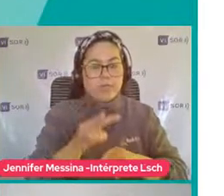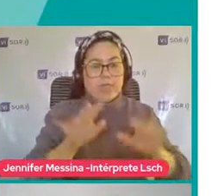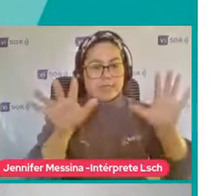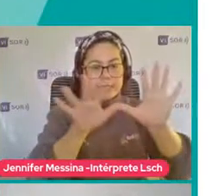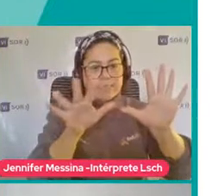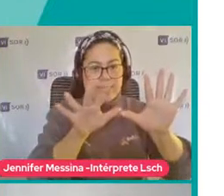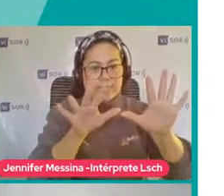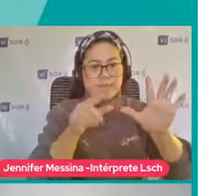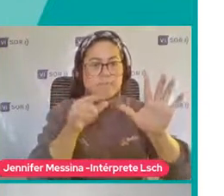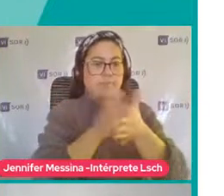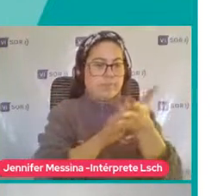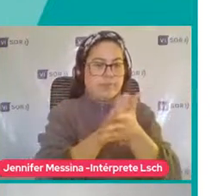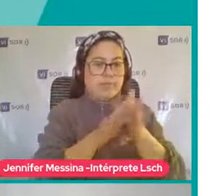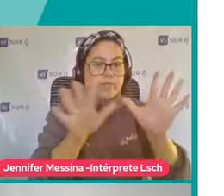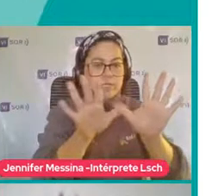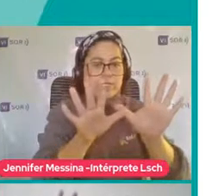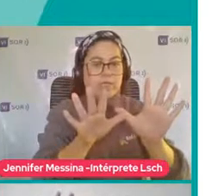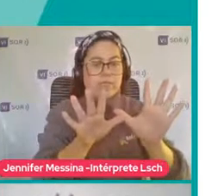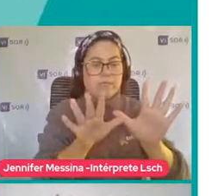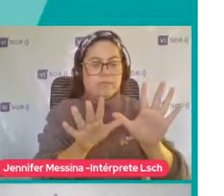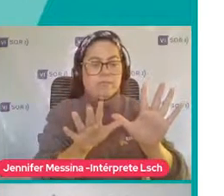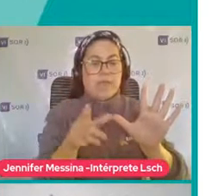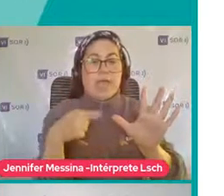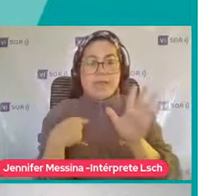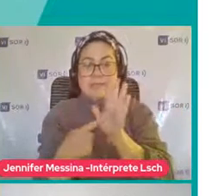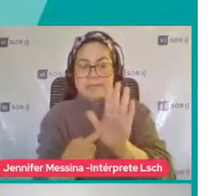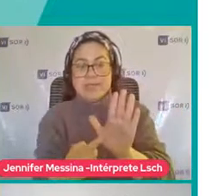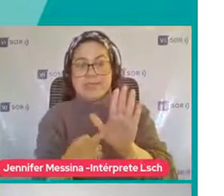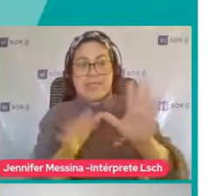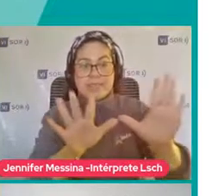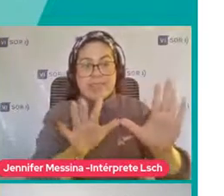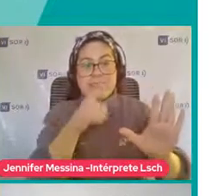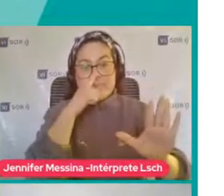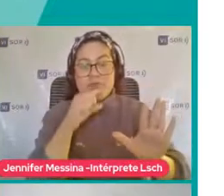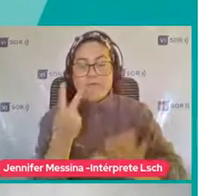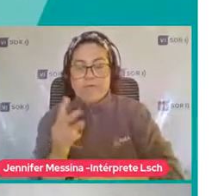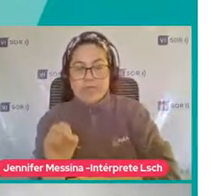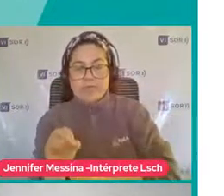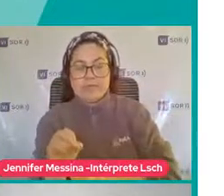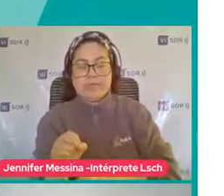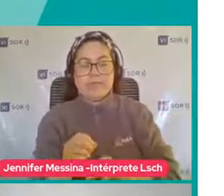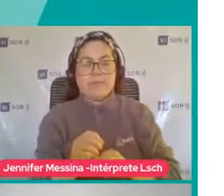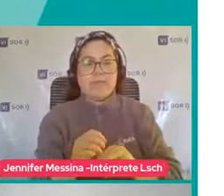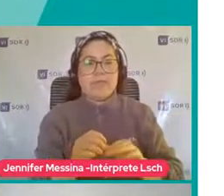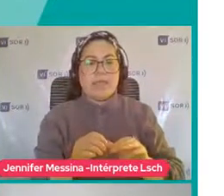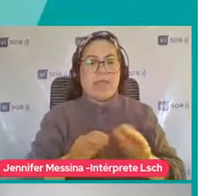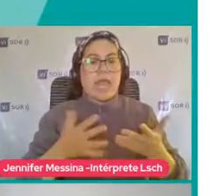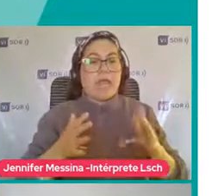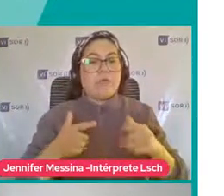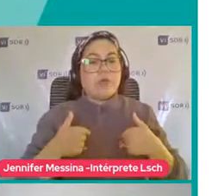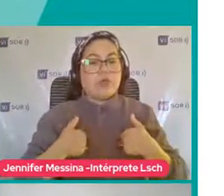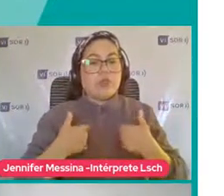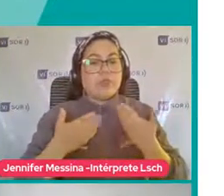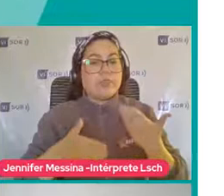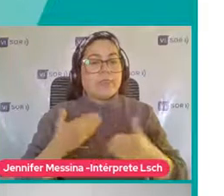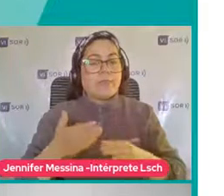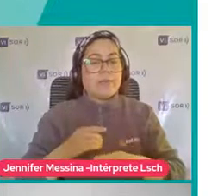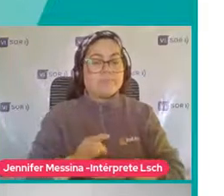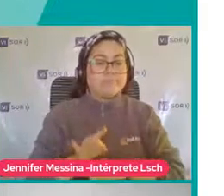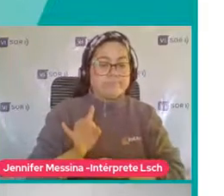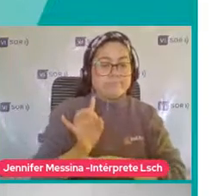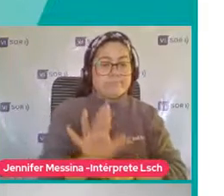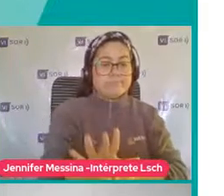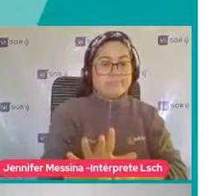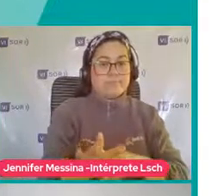conductas Que yo les presenté Son veinte Voy a ver la forma De mandarles Este De enviar en algún minuto Este